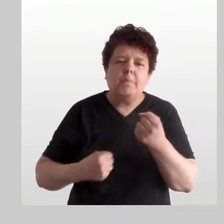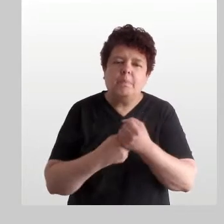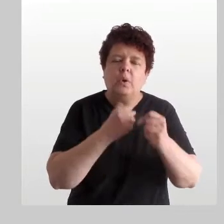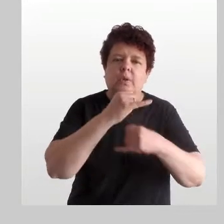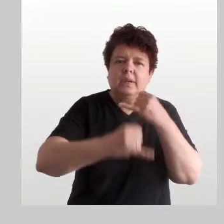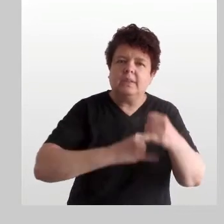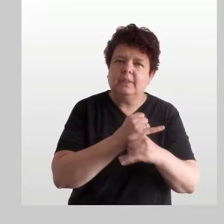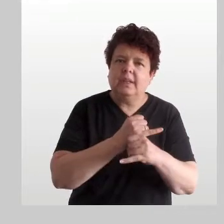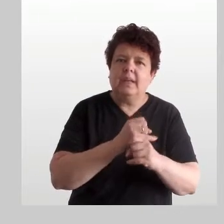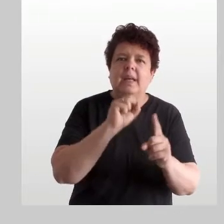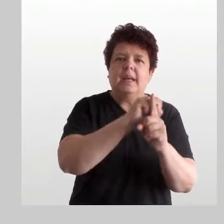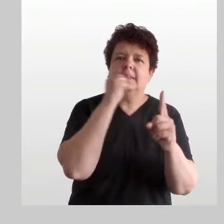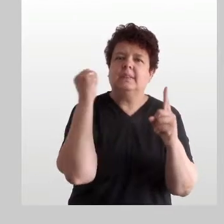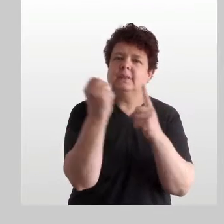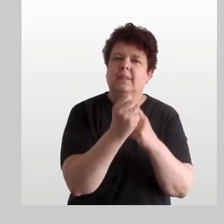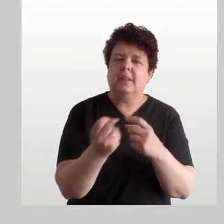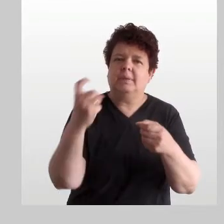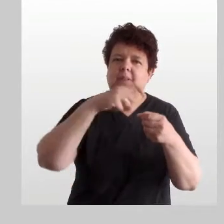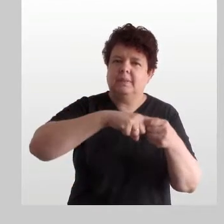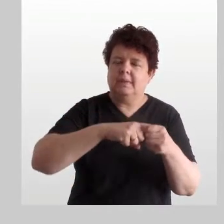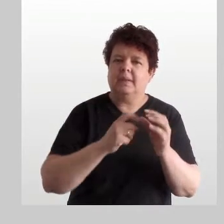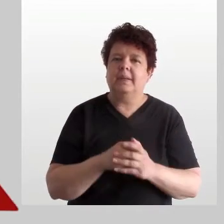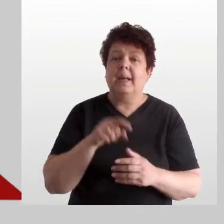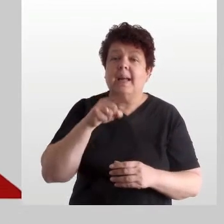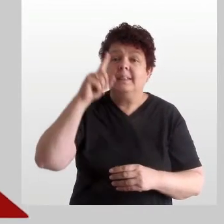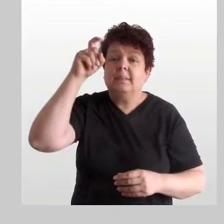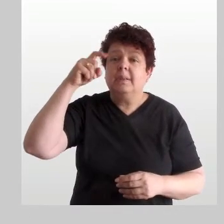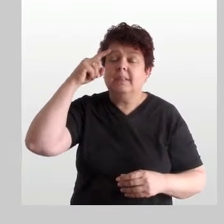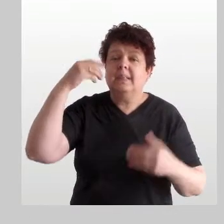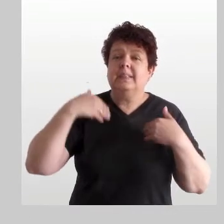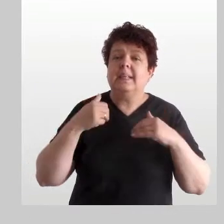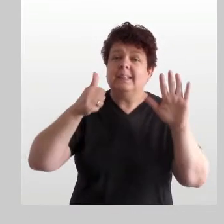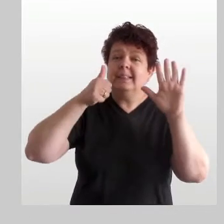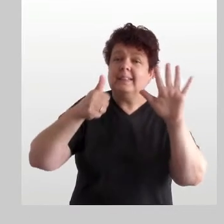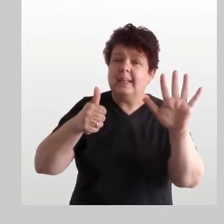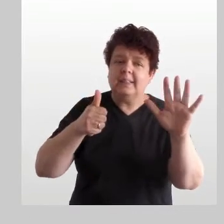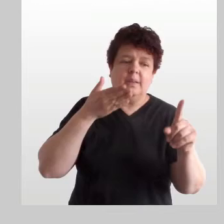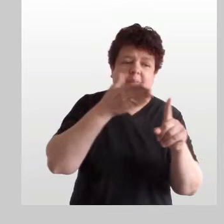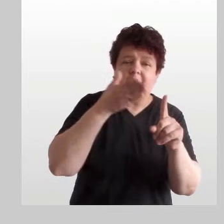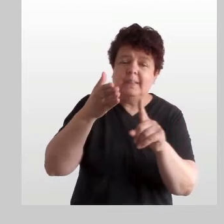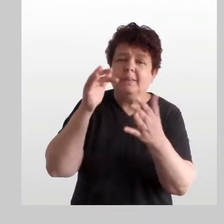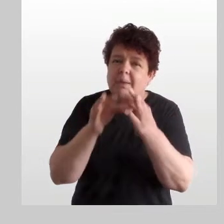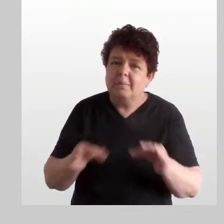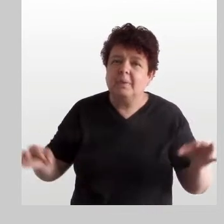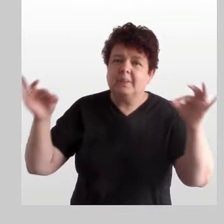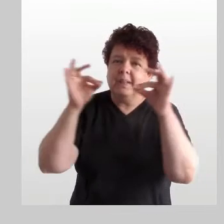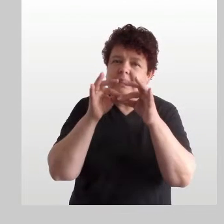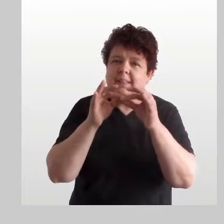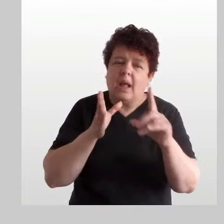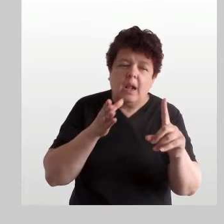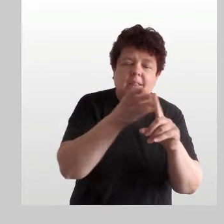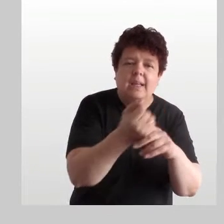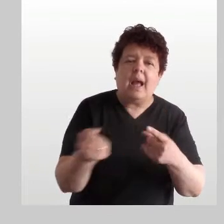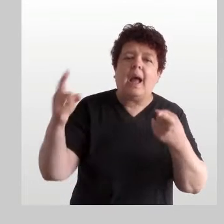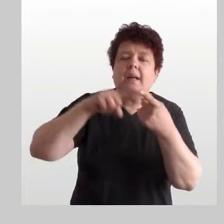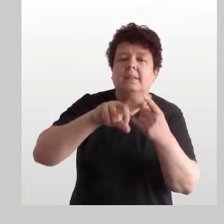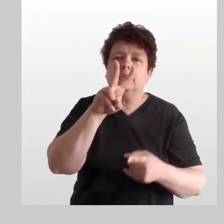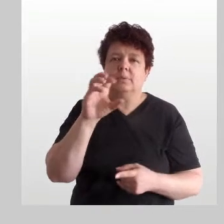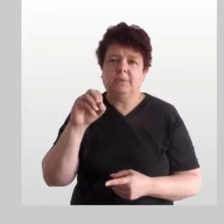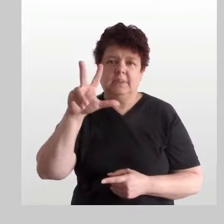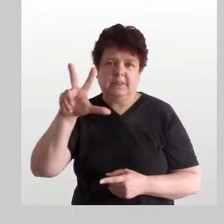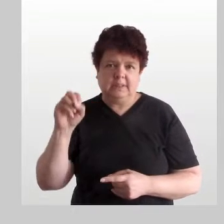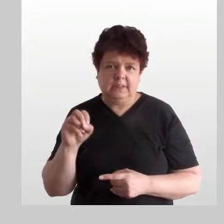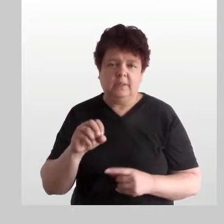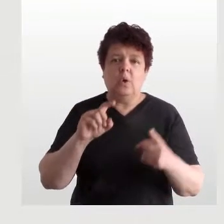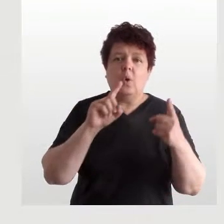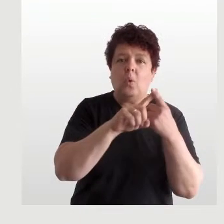cooperación internacional y la sociedad civil. Esta política tiene seis objetivos prioritarios que alcanzar para el 2030.